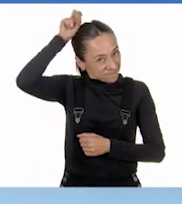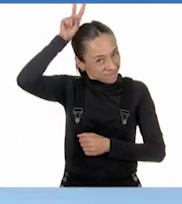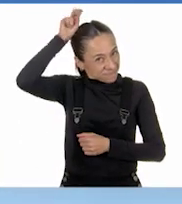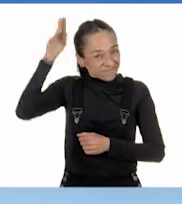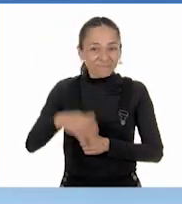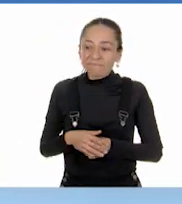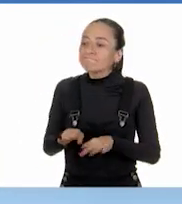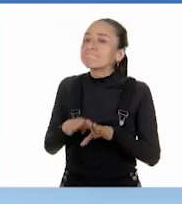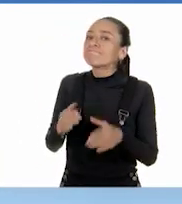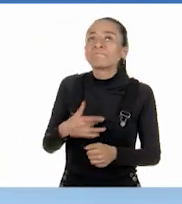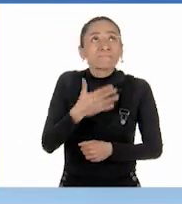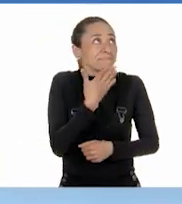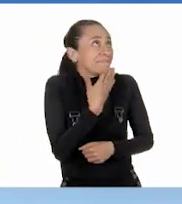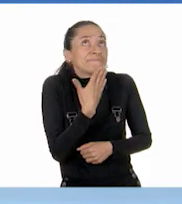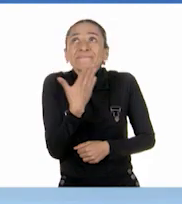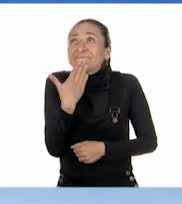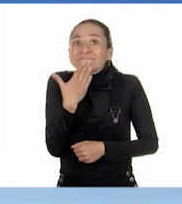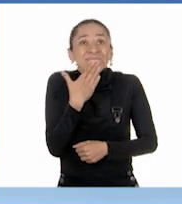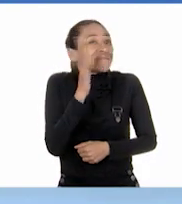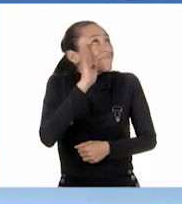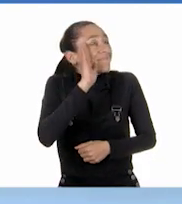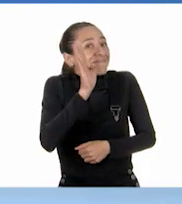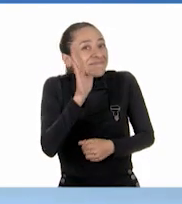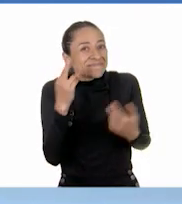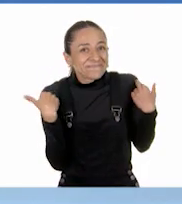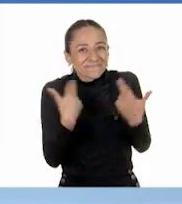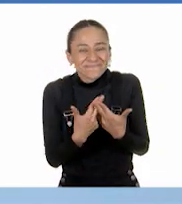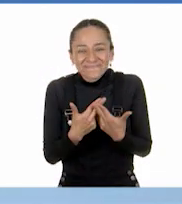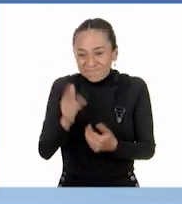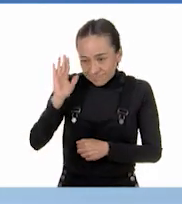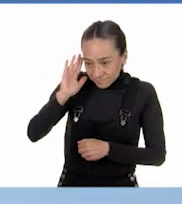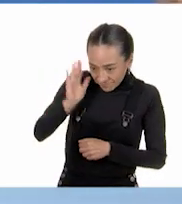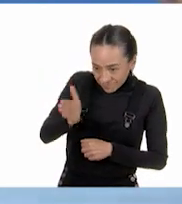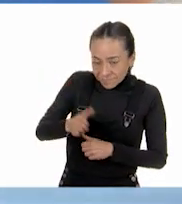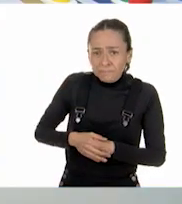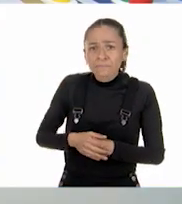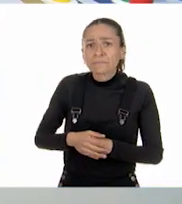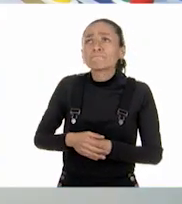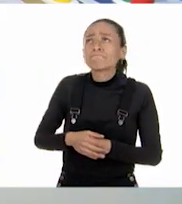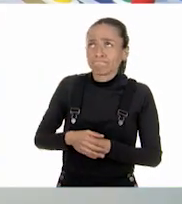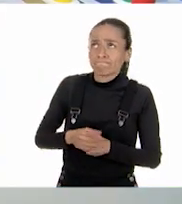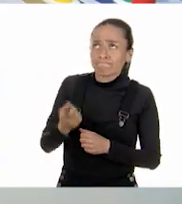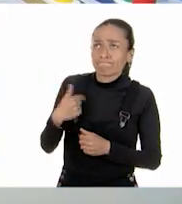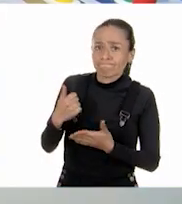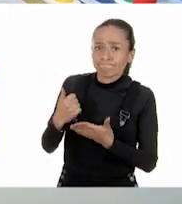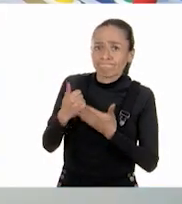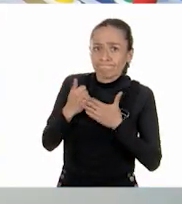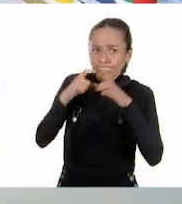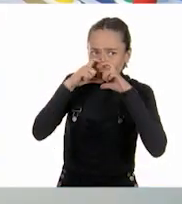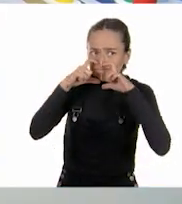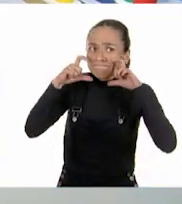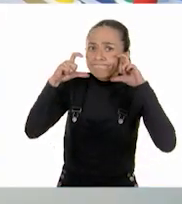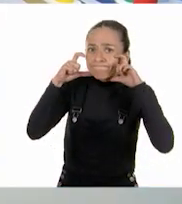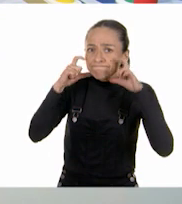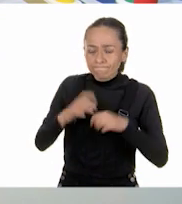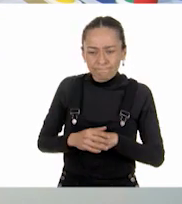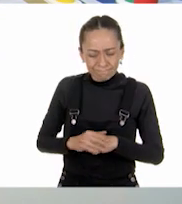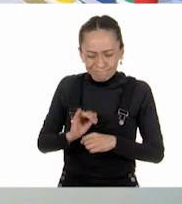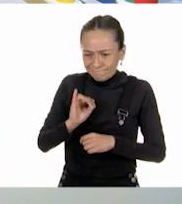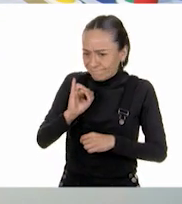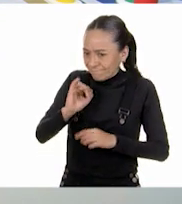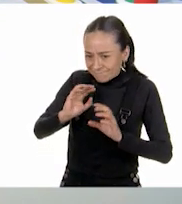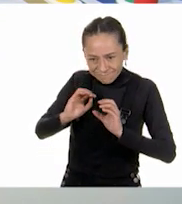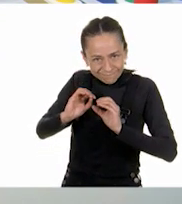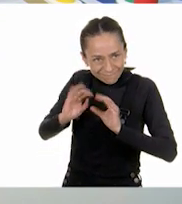maestra. Hola Raulito. ¿Me puedes ayudar con mi cubrebocas por favor? Por supuesto. Y